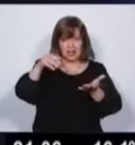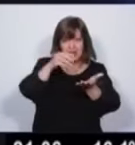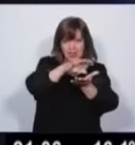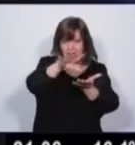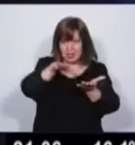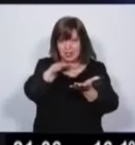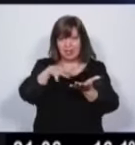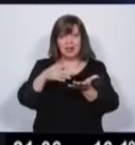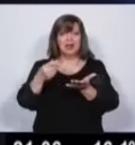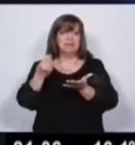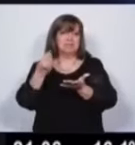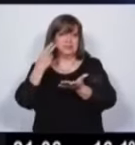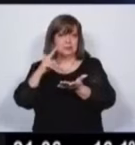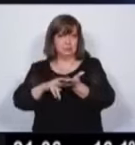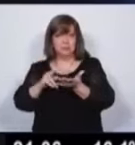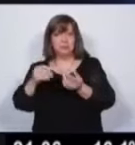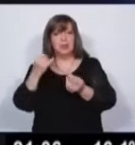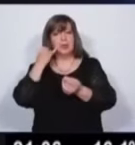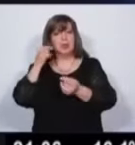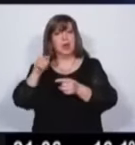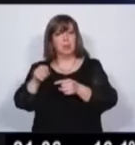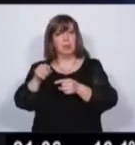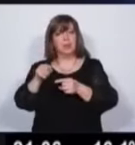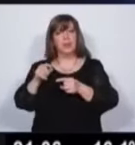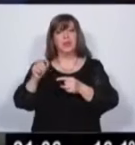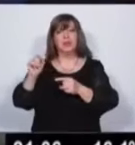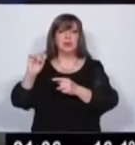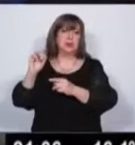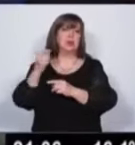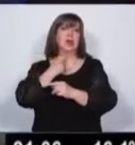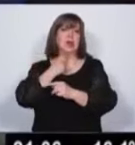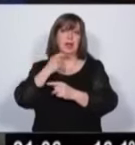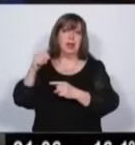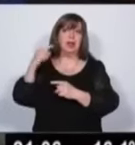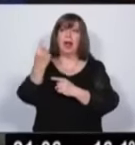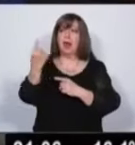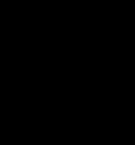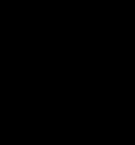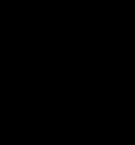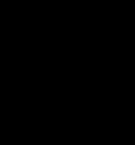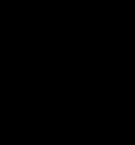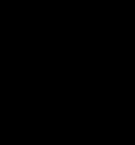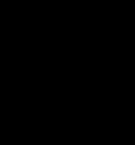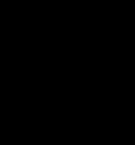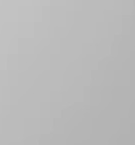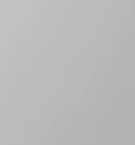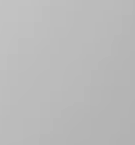intente hacerlo a partir de la autoconstrucción. Gracias, candidato. Omar de Marquí.